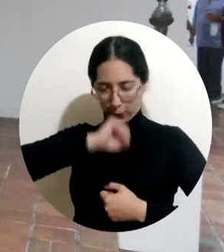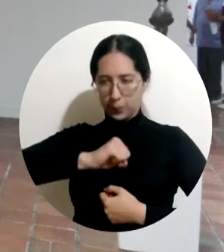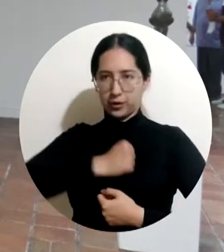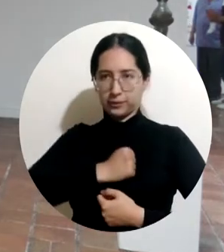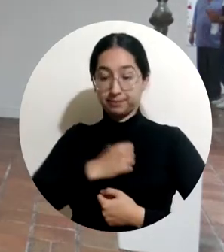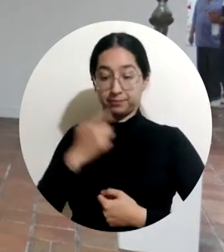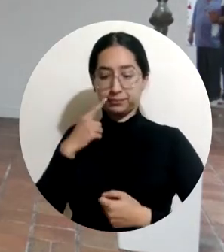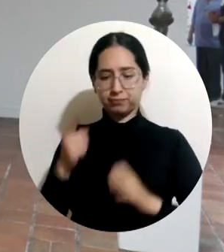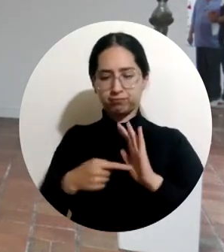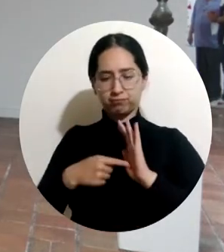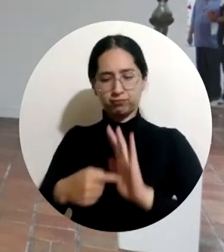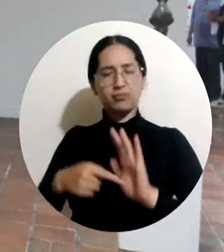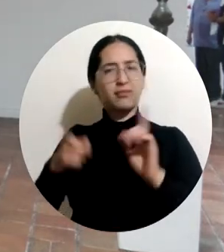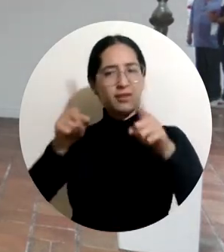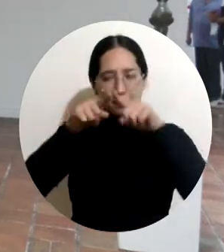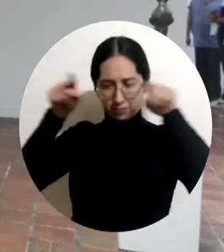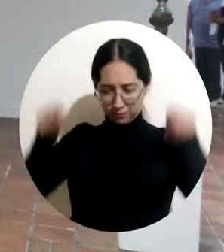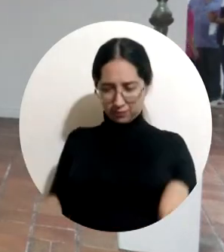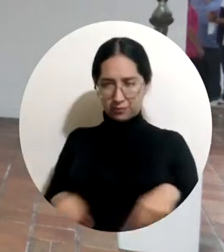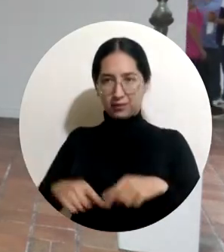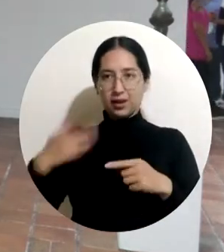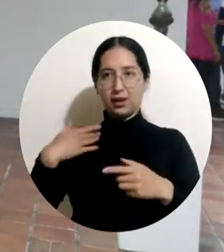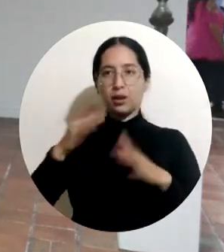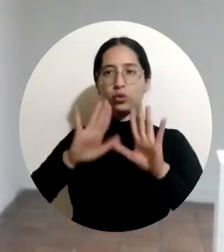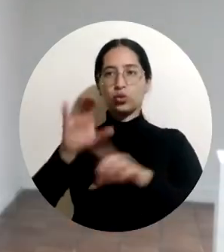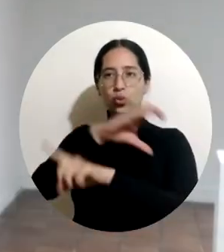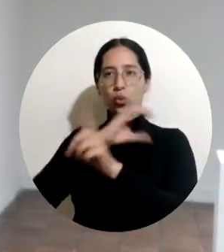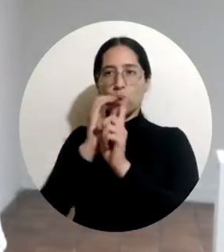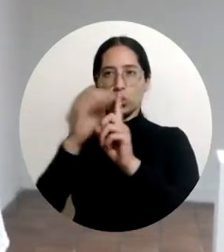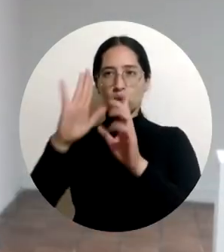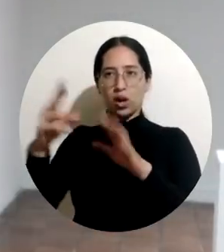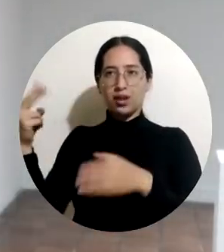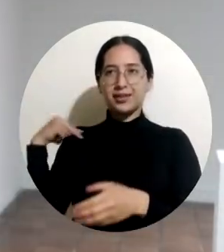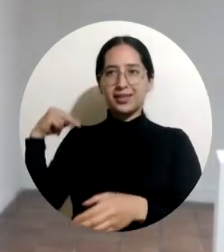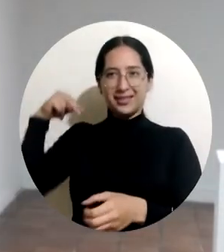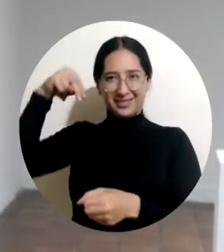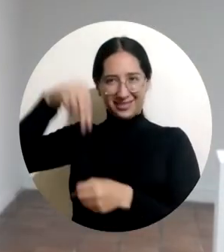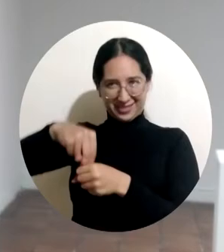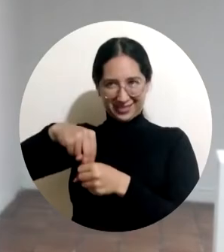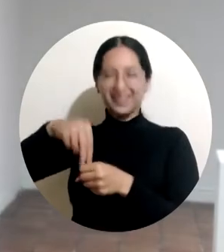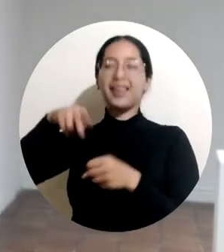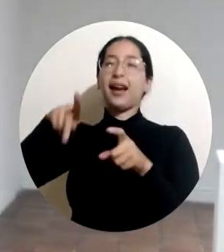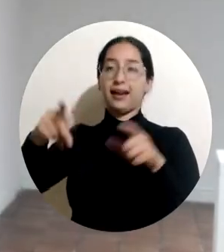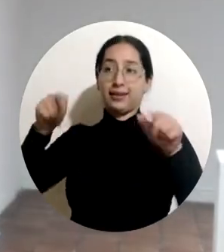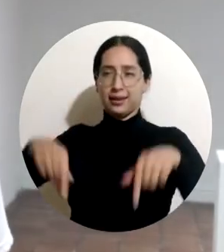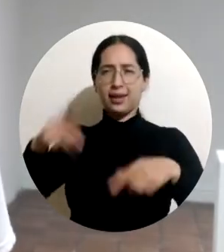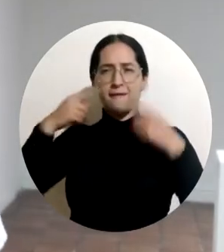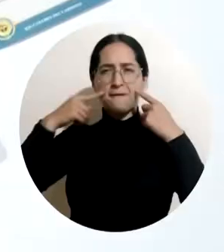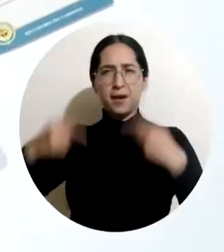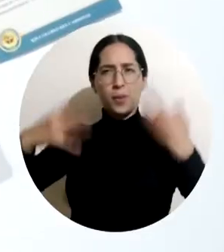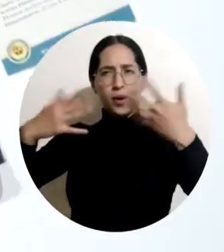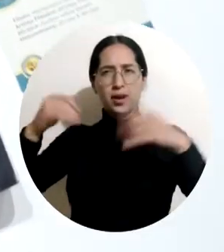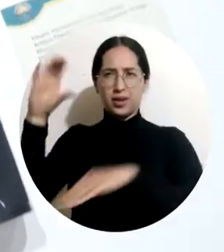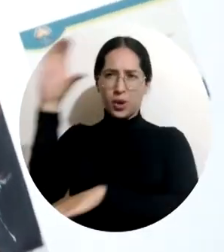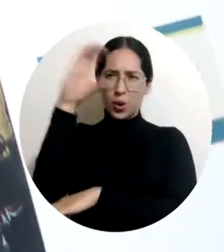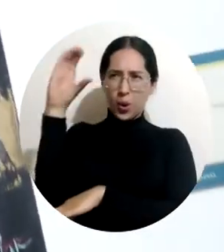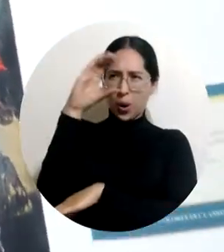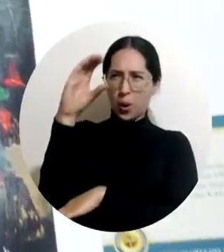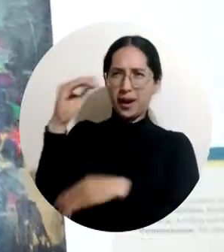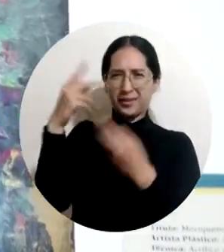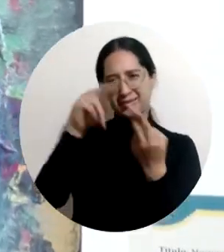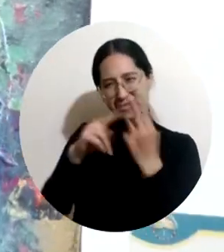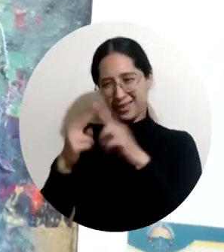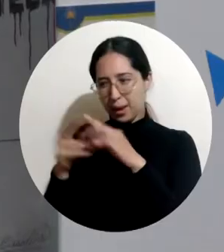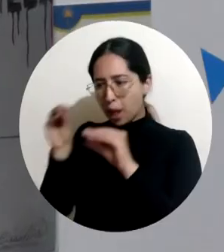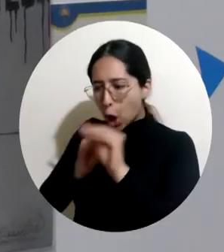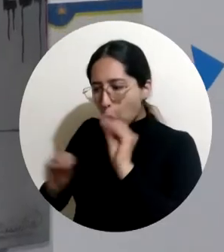inspiré más que todo en la cultura indígena sobre la herencia del Carnaval. Basado en estas flores que son muy comunes acá en Colombia, lo que es el tigre que